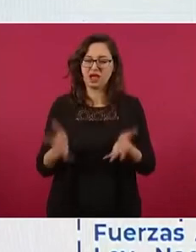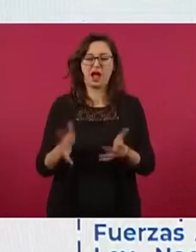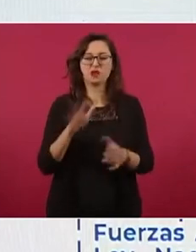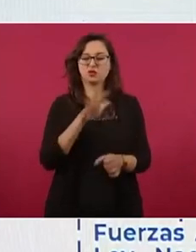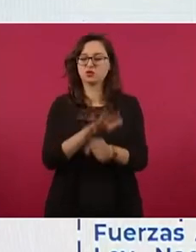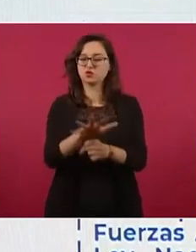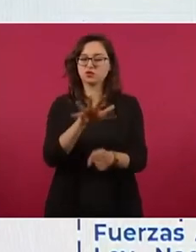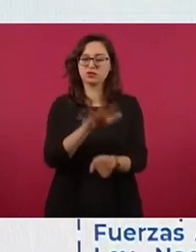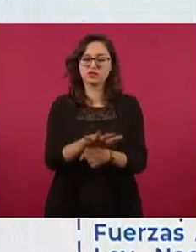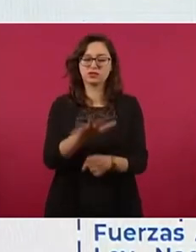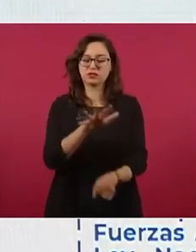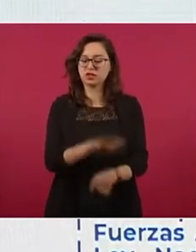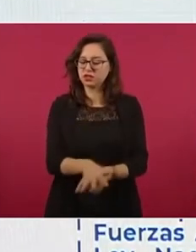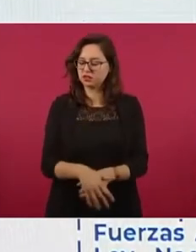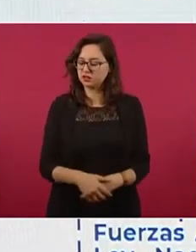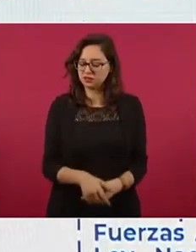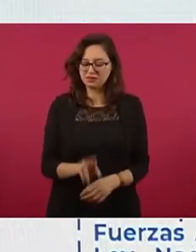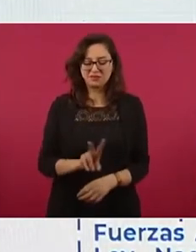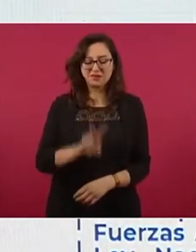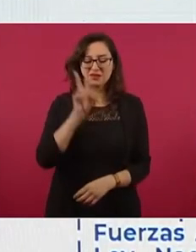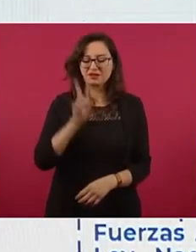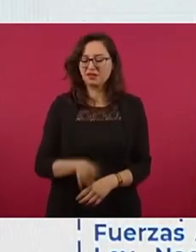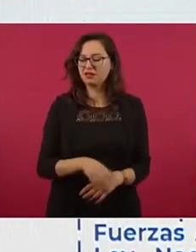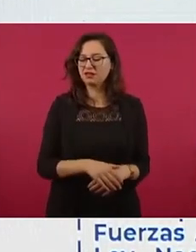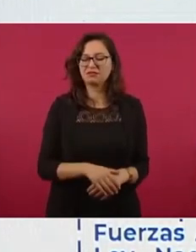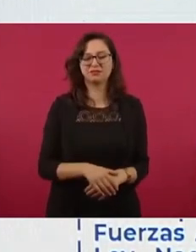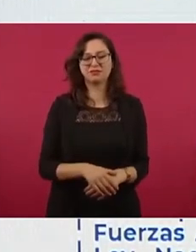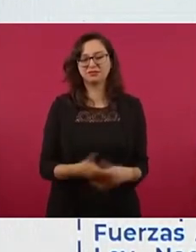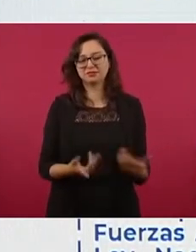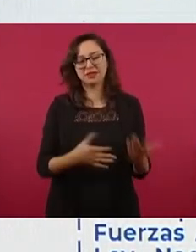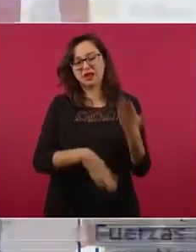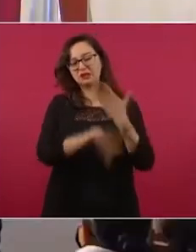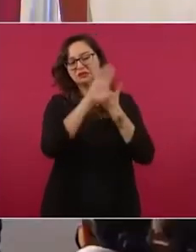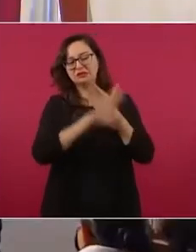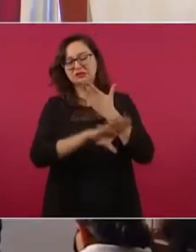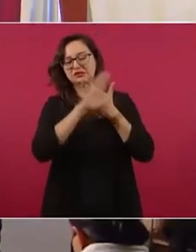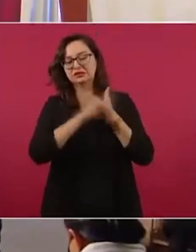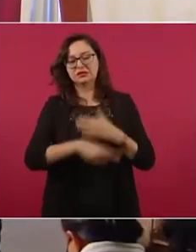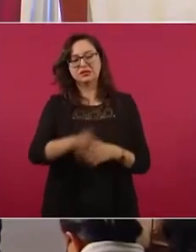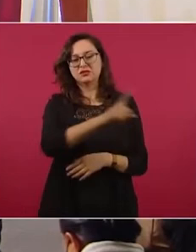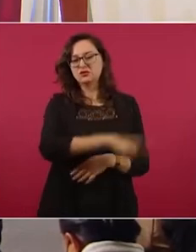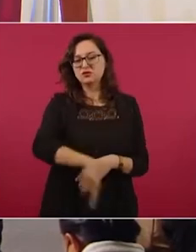vergüenza nuestros adversarios